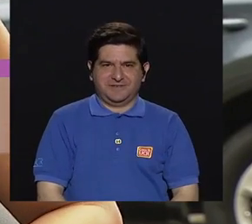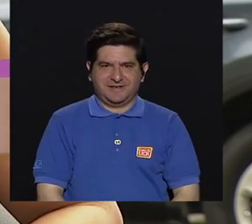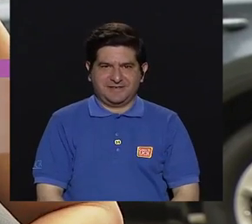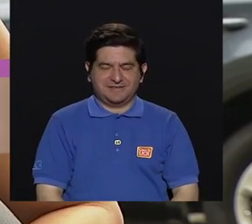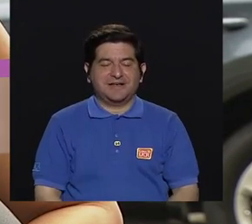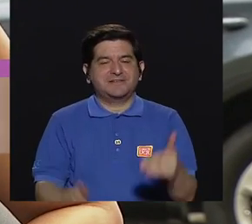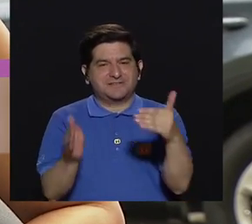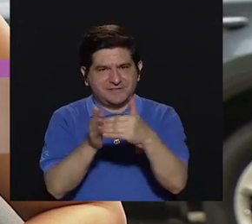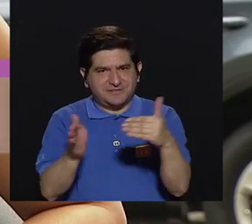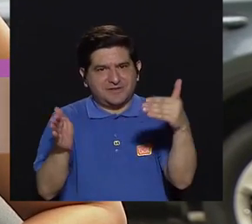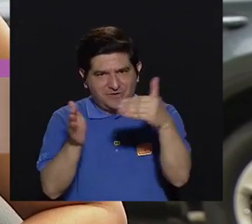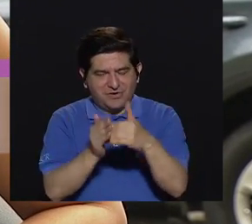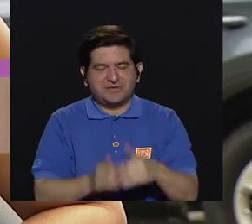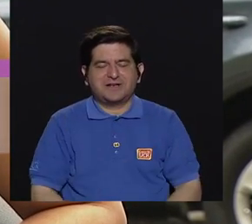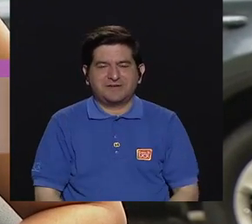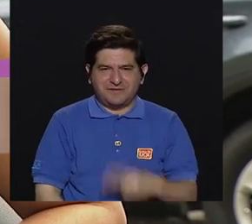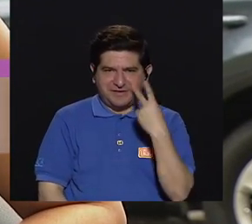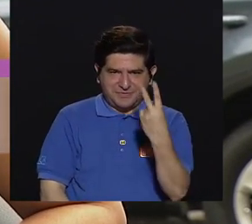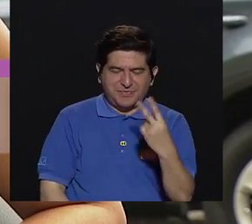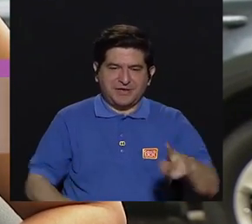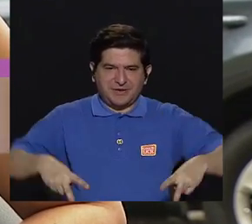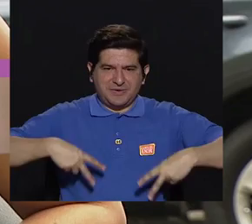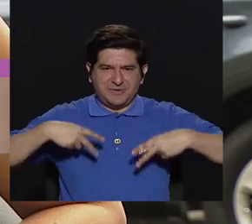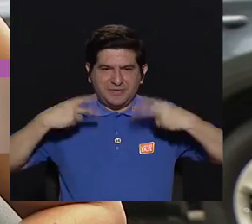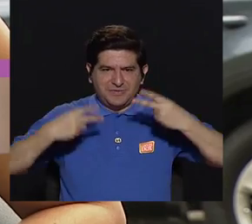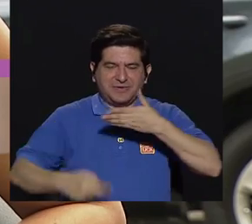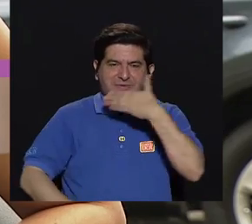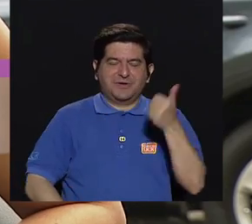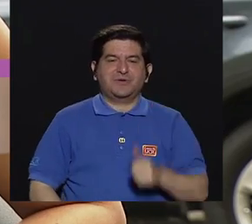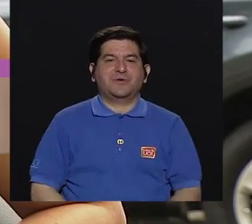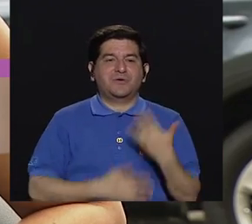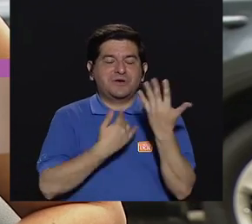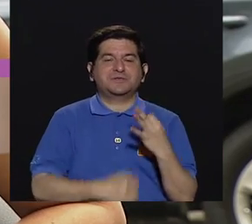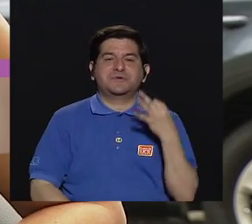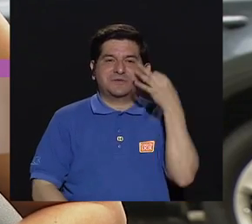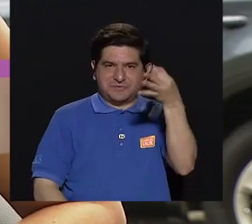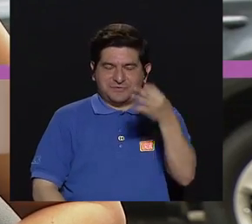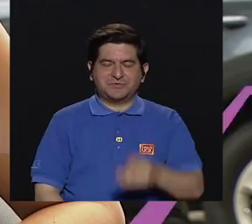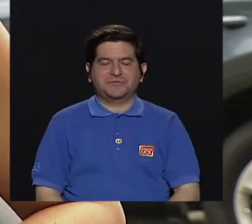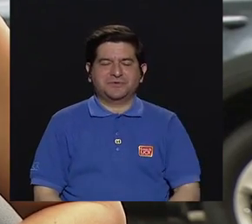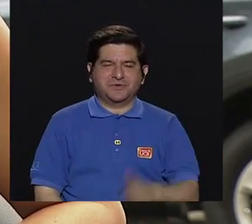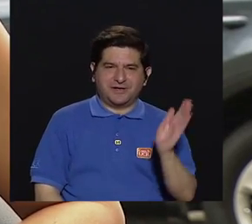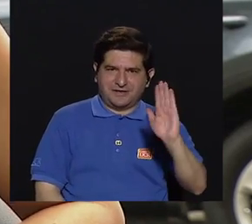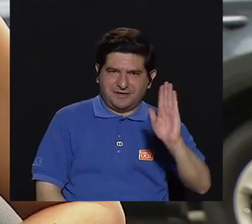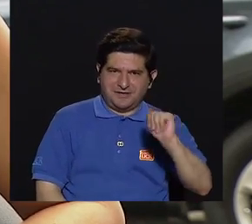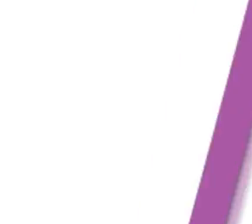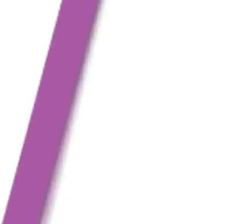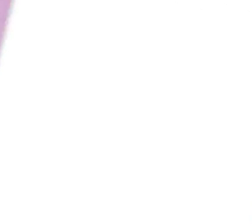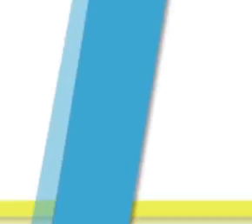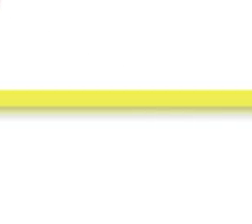por estar una vez más, Convivir Mejor. Les esperamos pronto. Hasta luego.